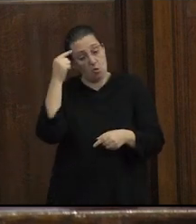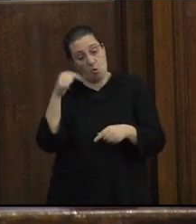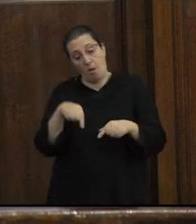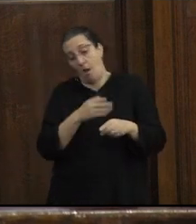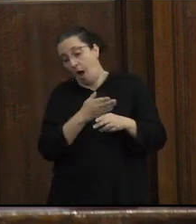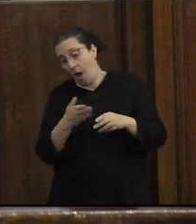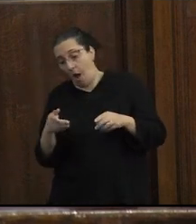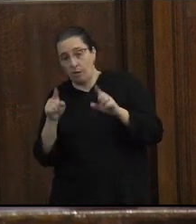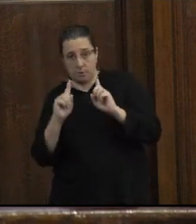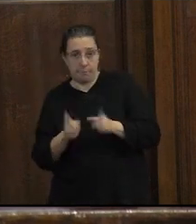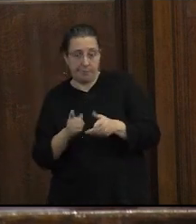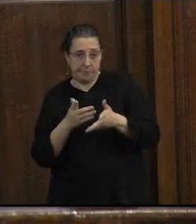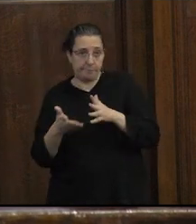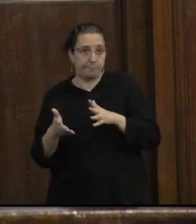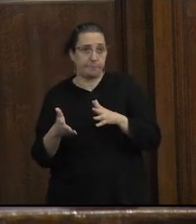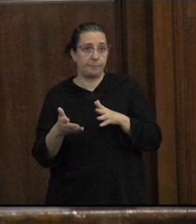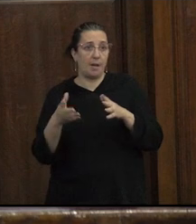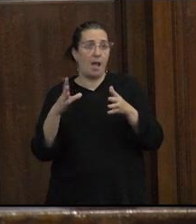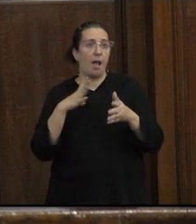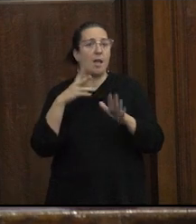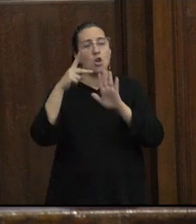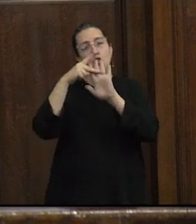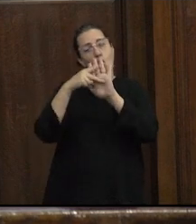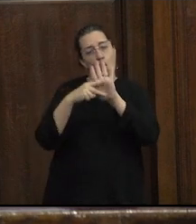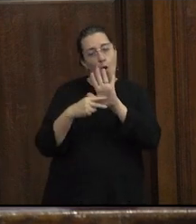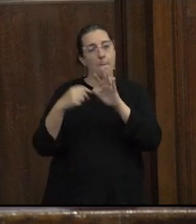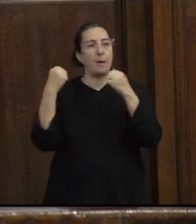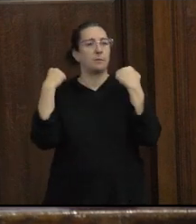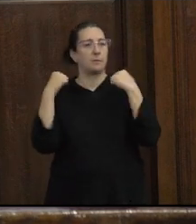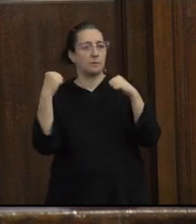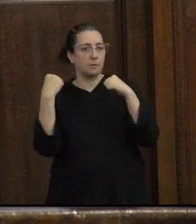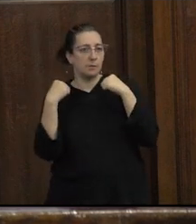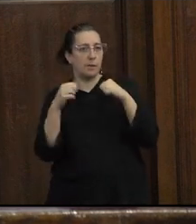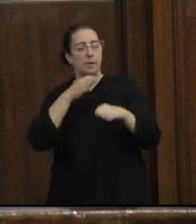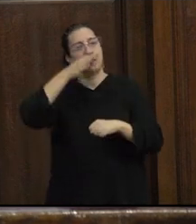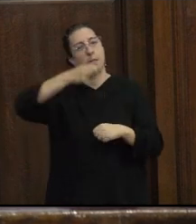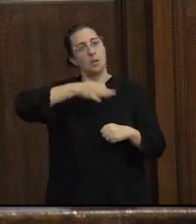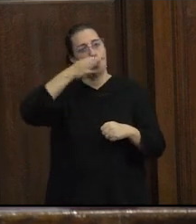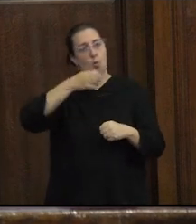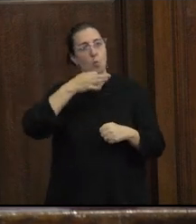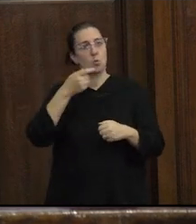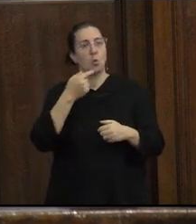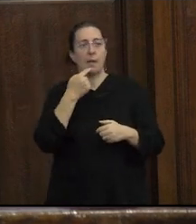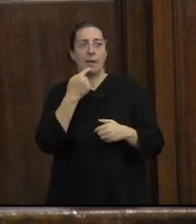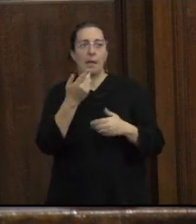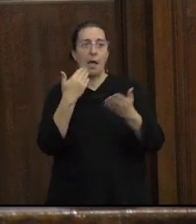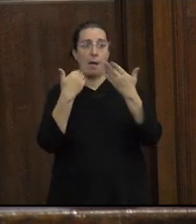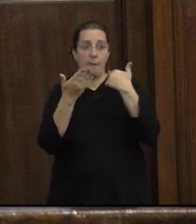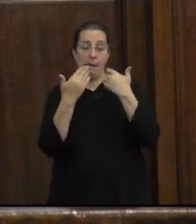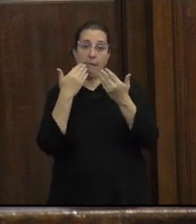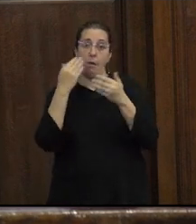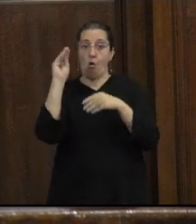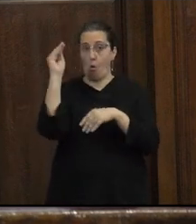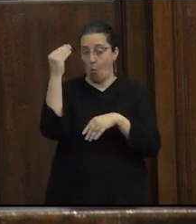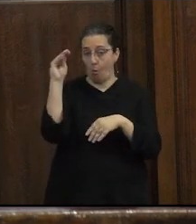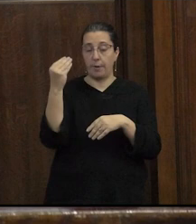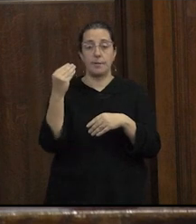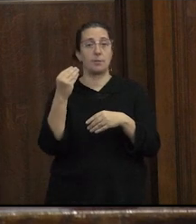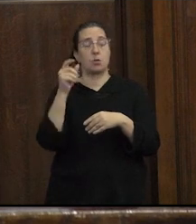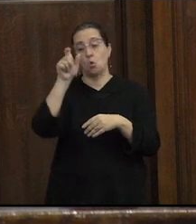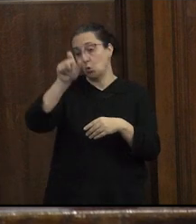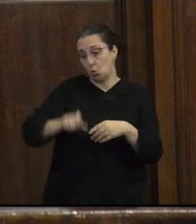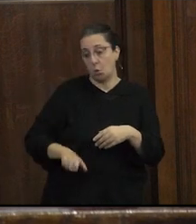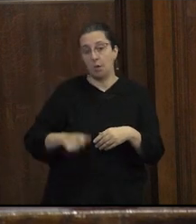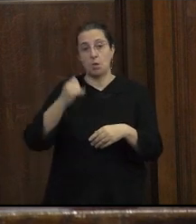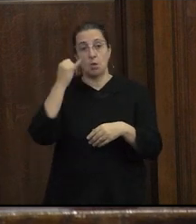hay un nuevo entramado de normas prácticas y discursos que invoca jóvenes como sujetos sexuales sujetos de derechos